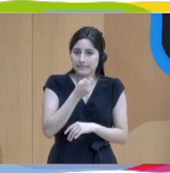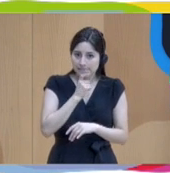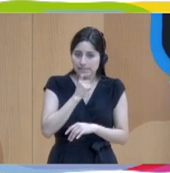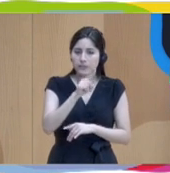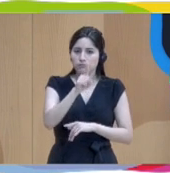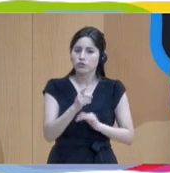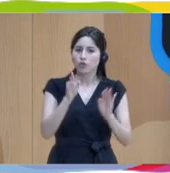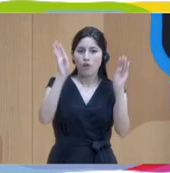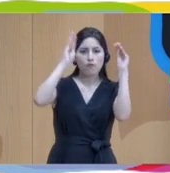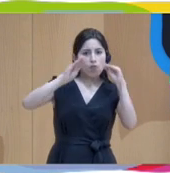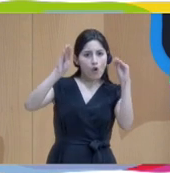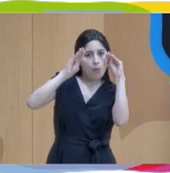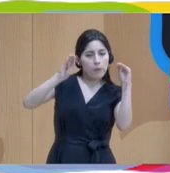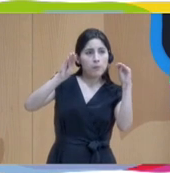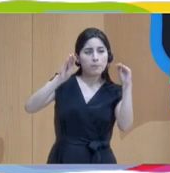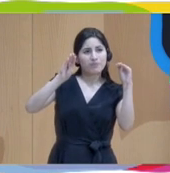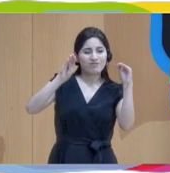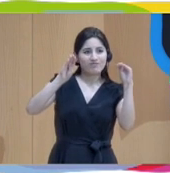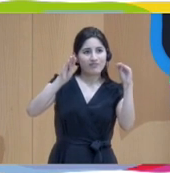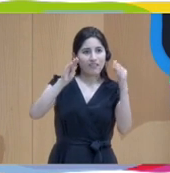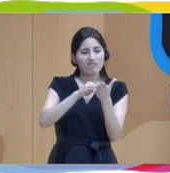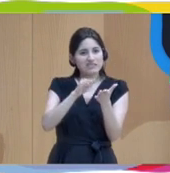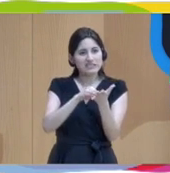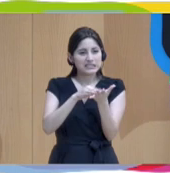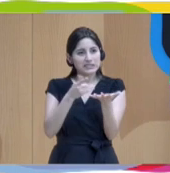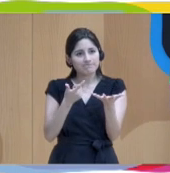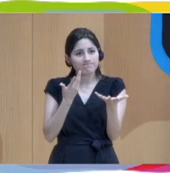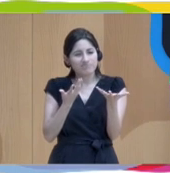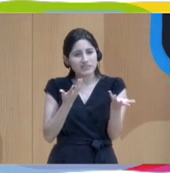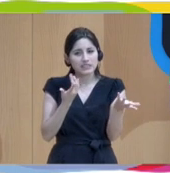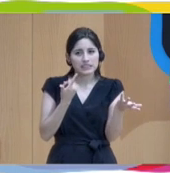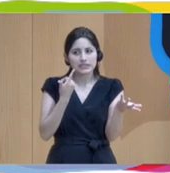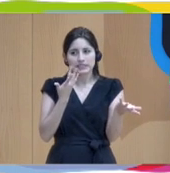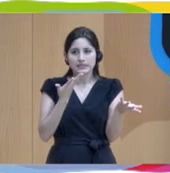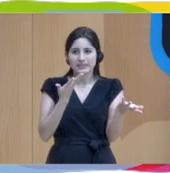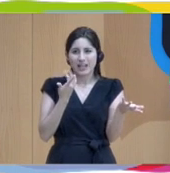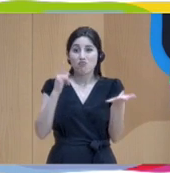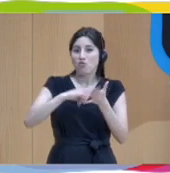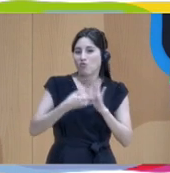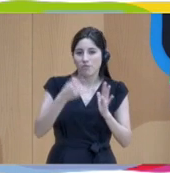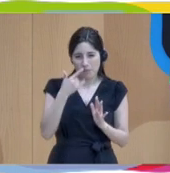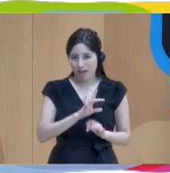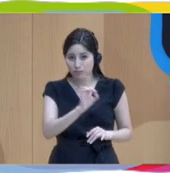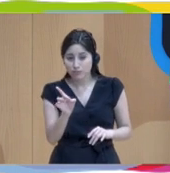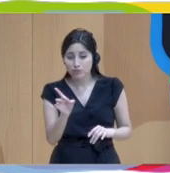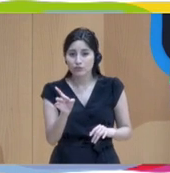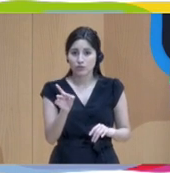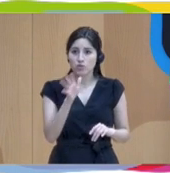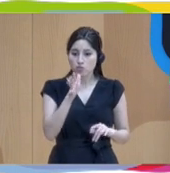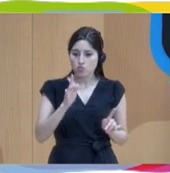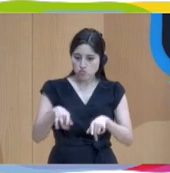a veces no parece la solución, porque tenemos que